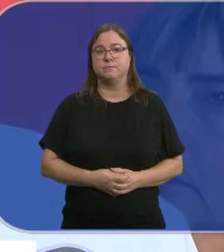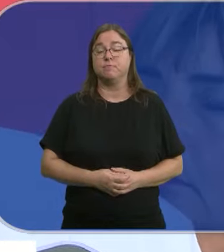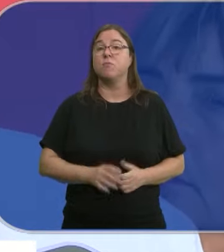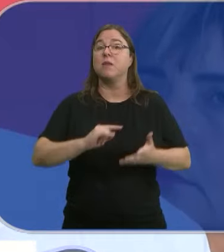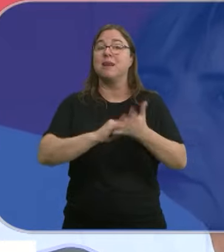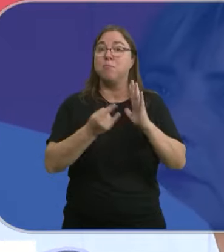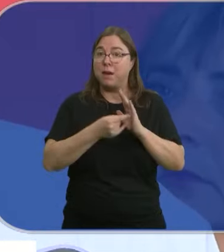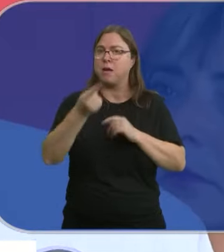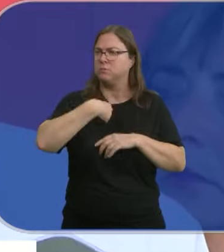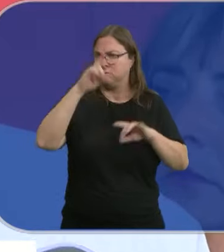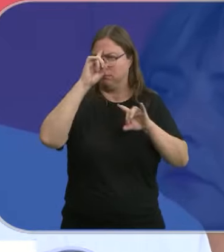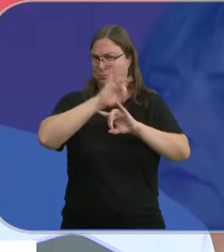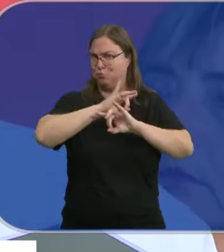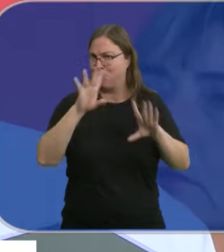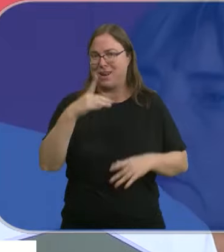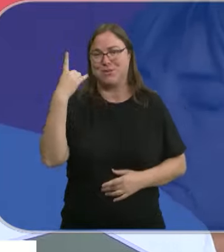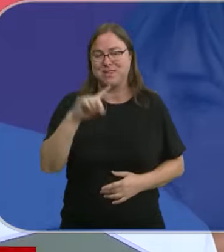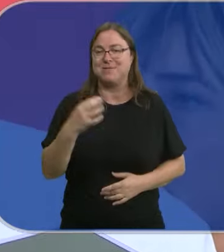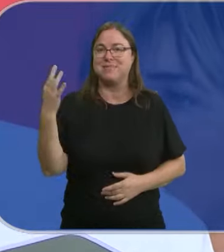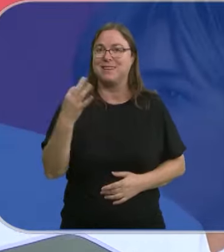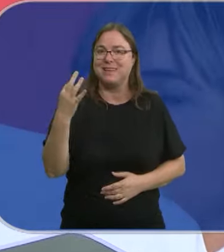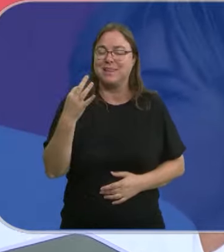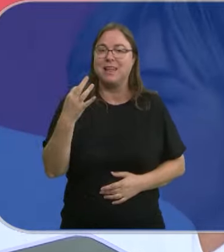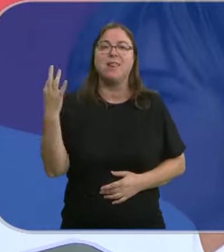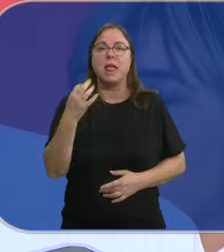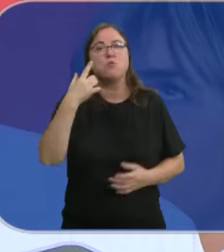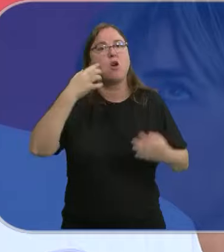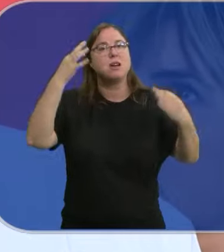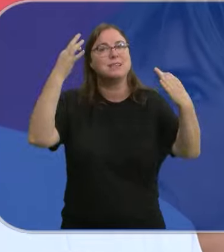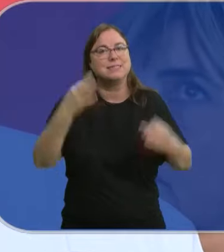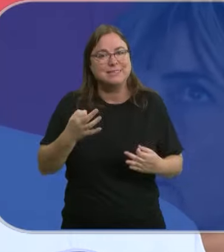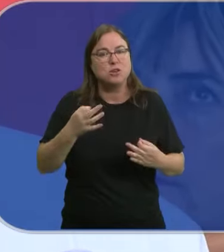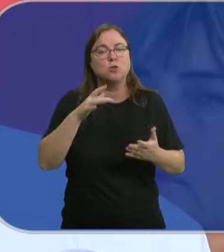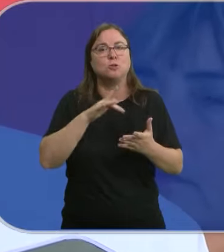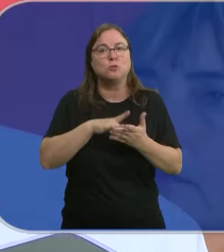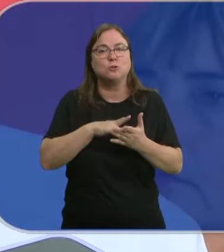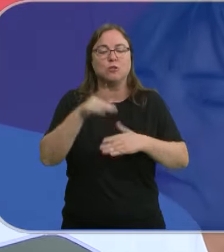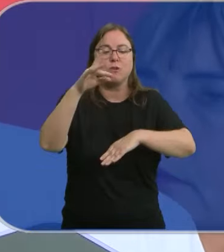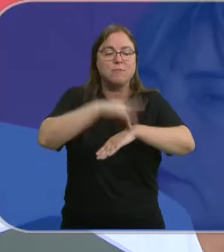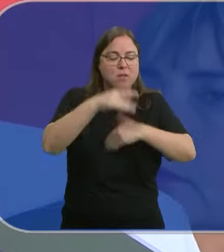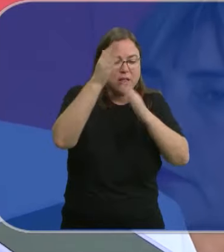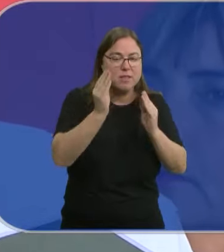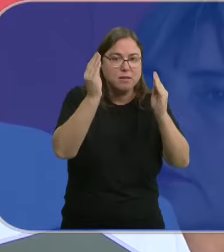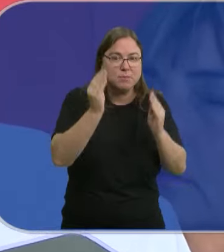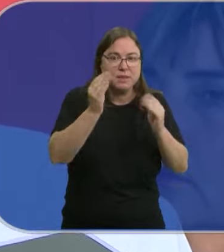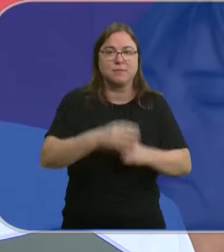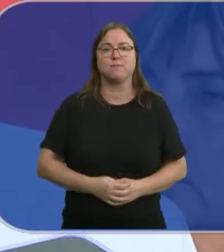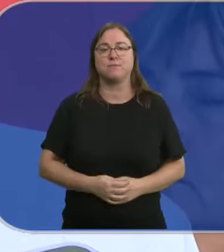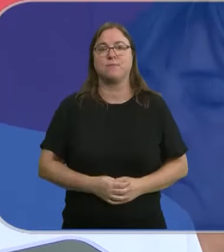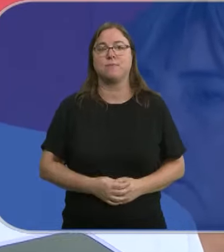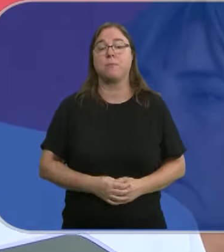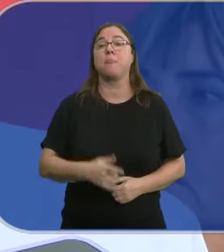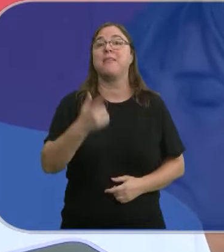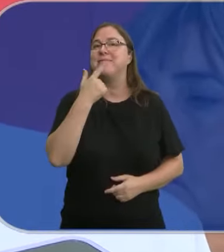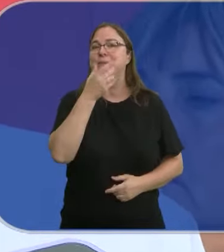El plan, nosotros tenemos claro lo que tenemos que hacer, que realmente es asegurar la asistencia de nuestros pacientes. Y tenemos